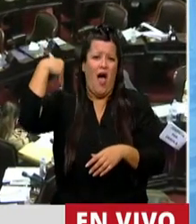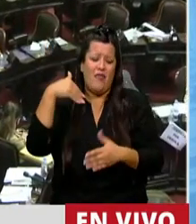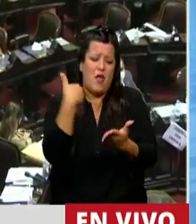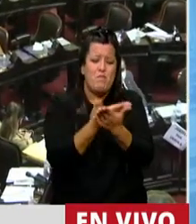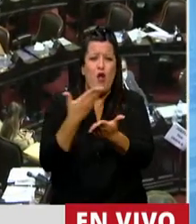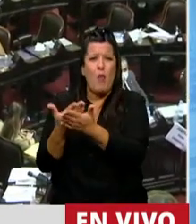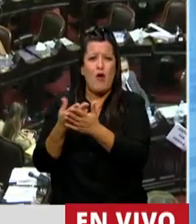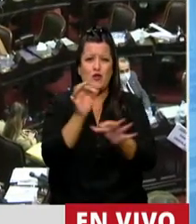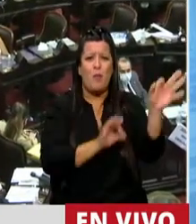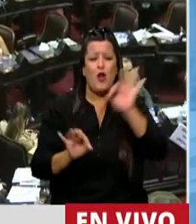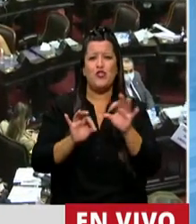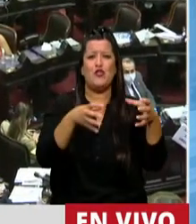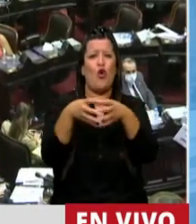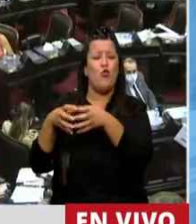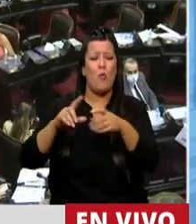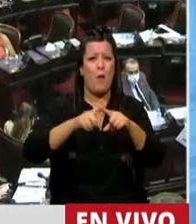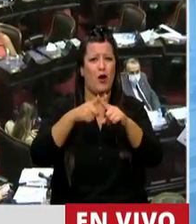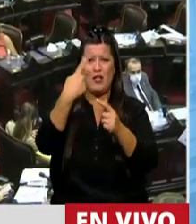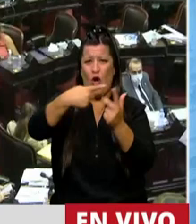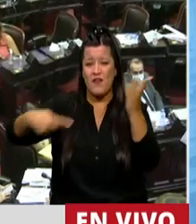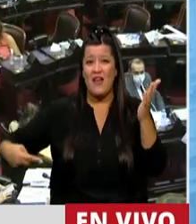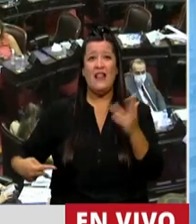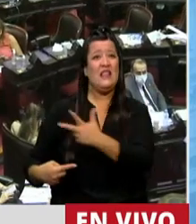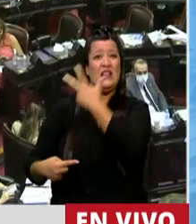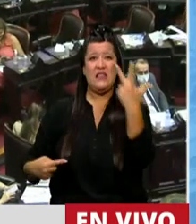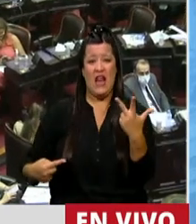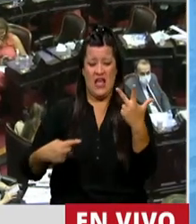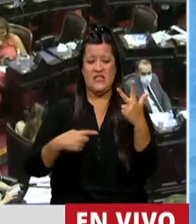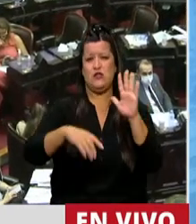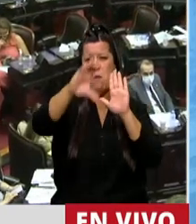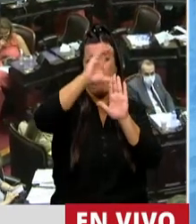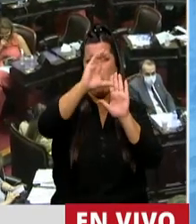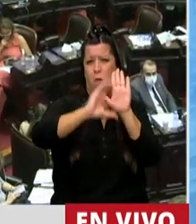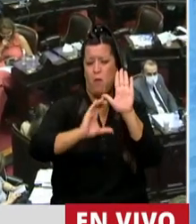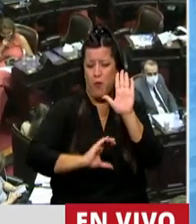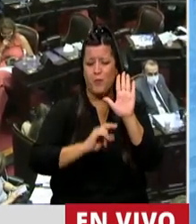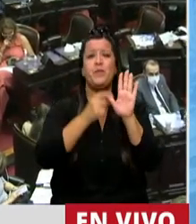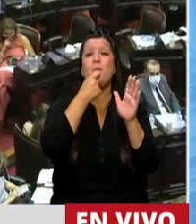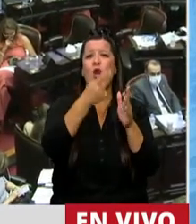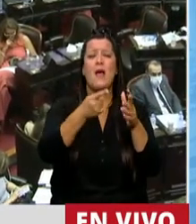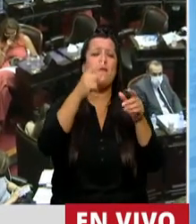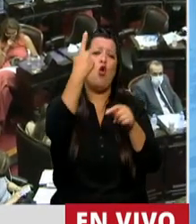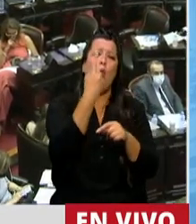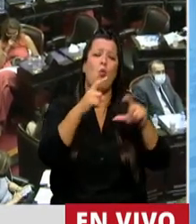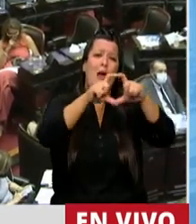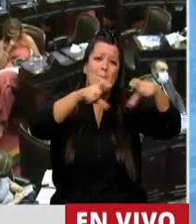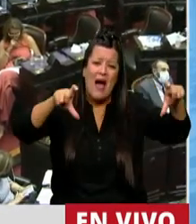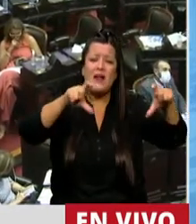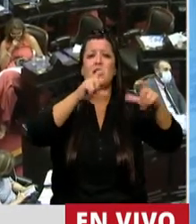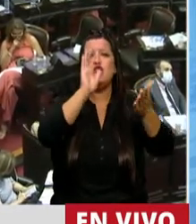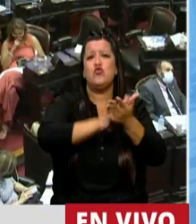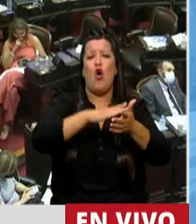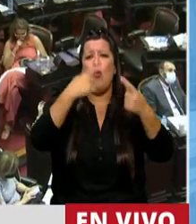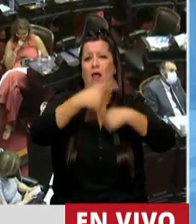de los distintos partidos políticos. Y que tiene tres partes. Por un lado, todo lo que son incentivos de